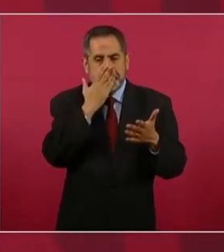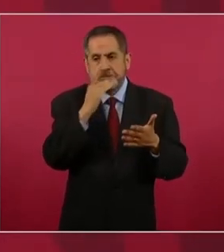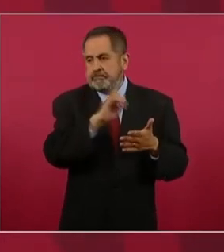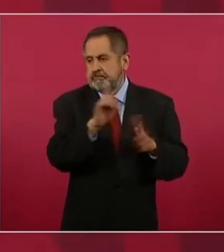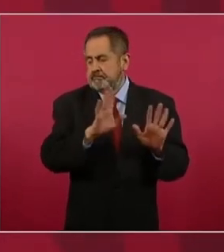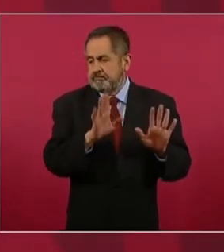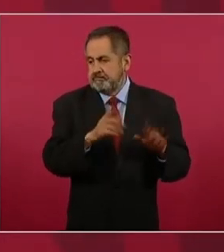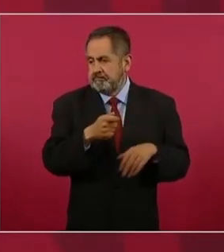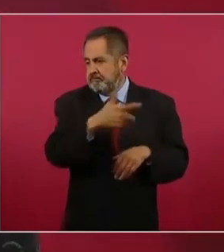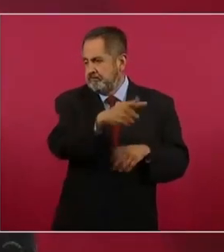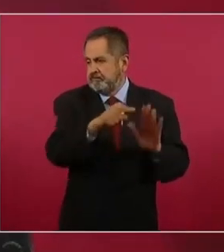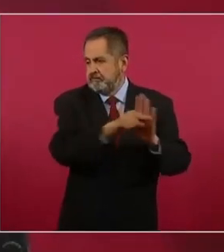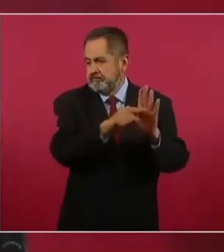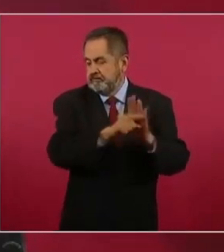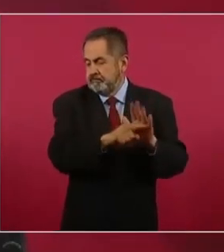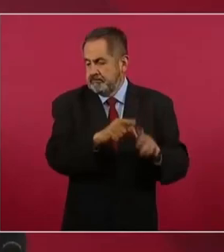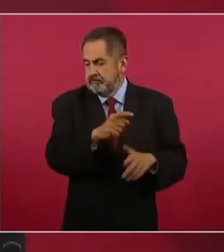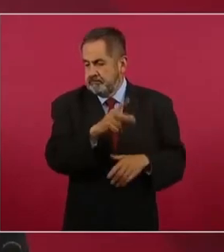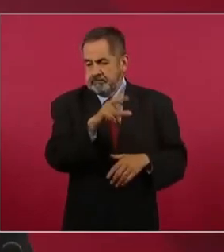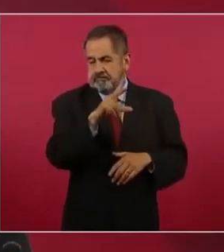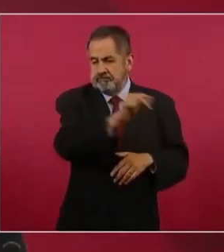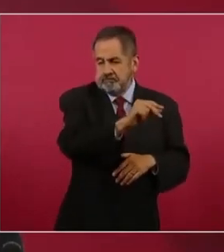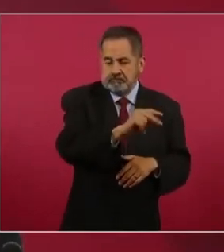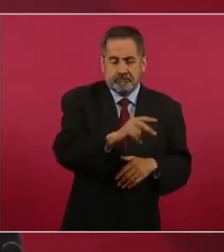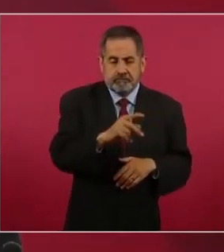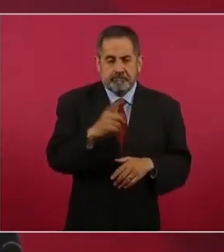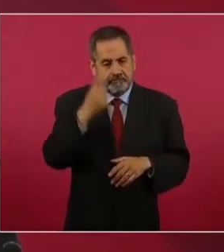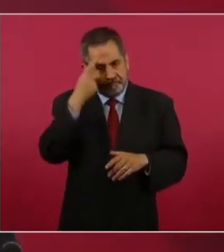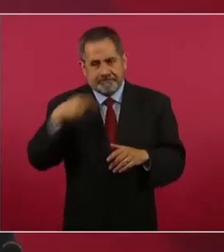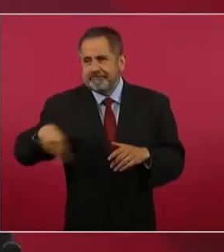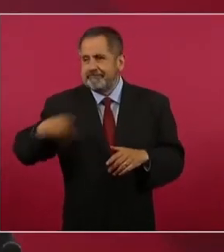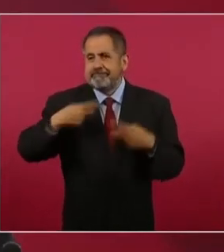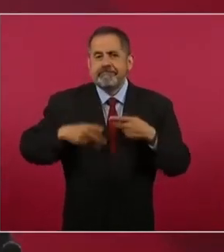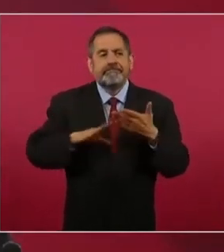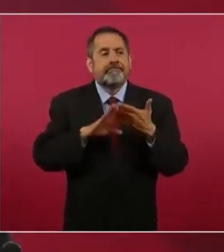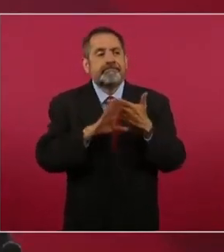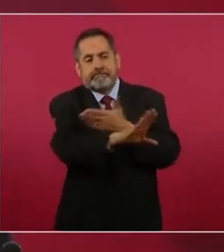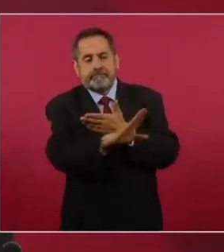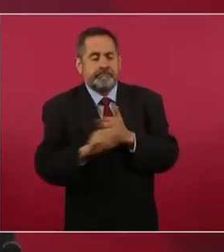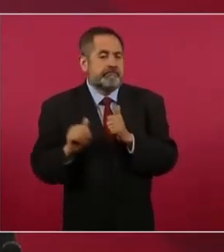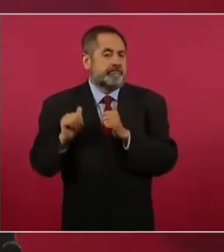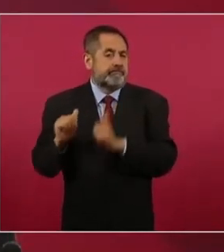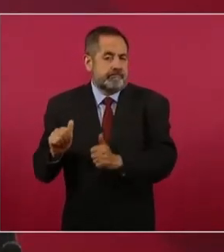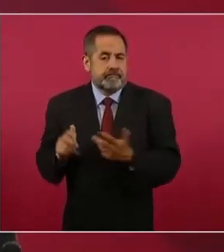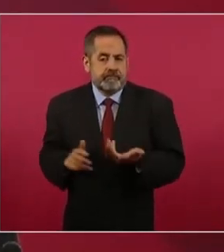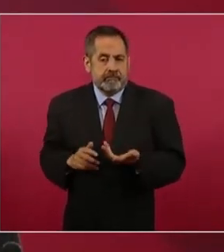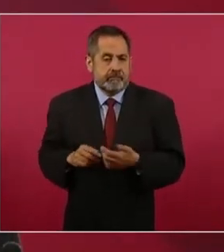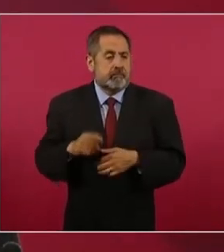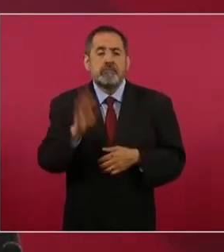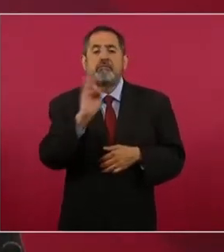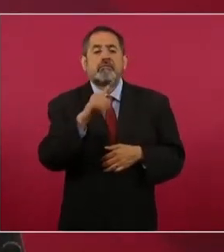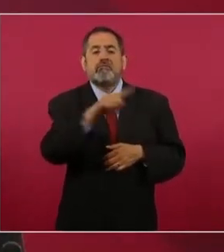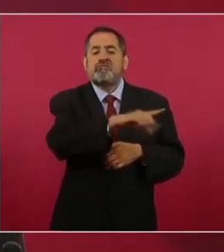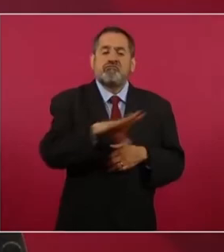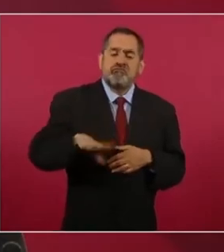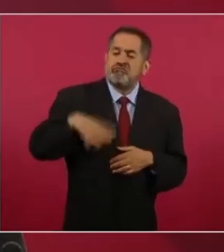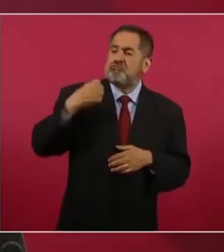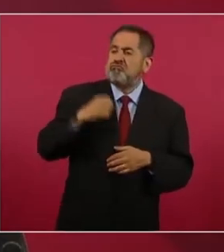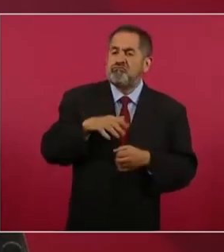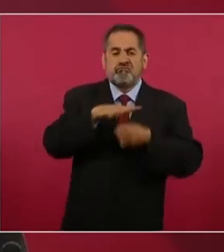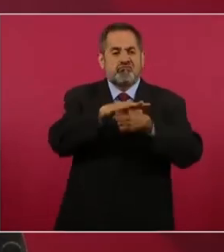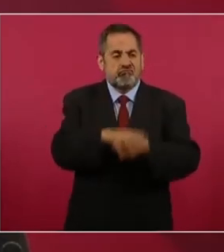estigmaticen hechos de abuso de autoridad, de